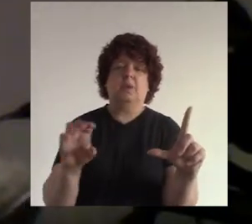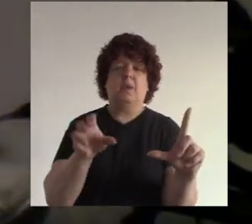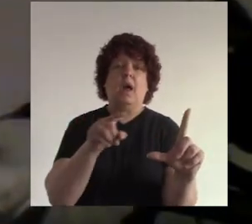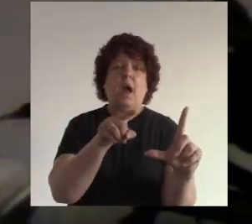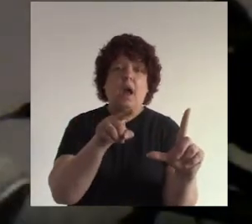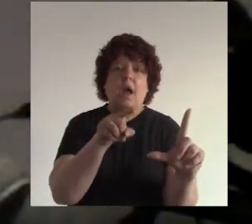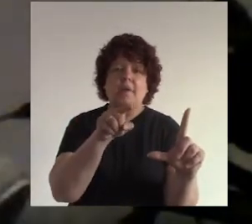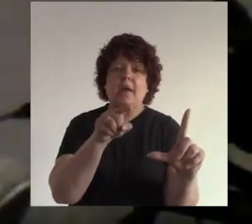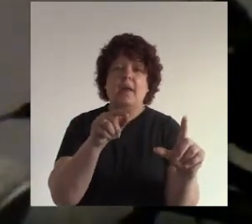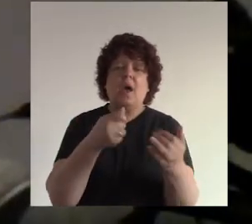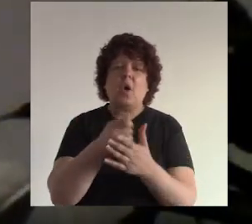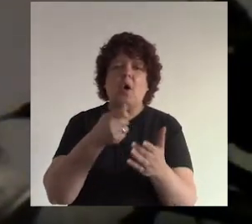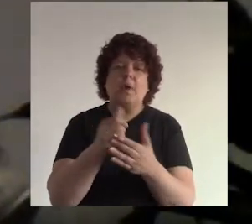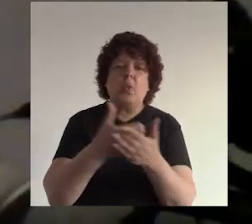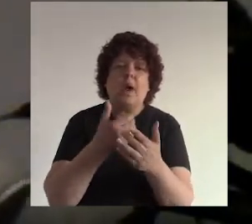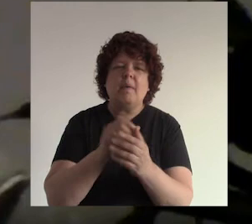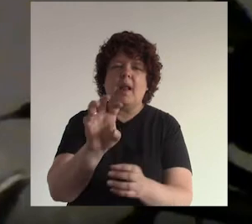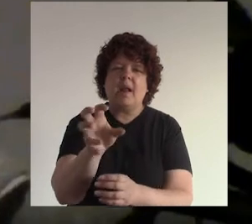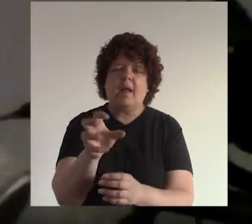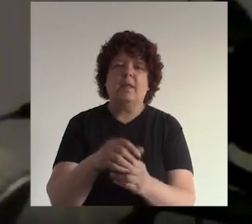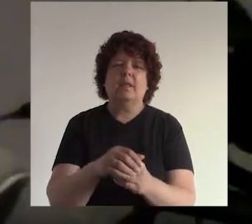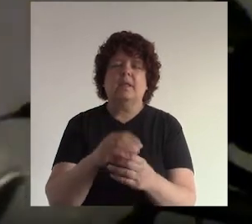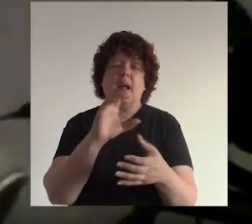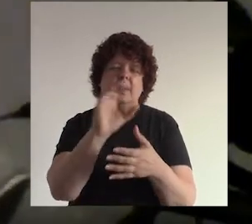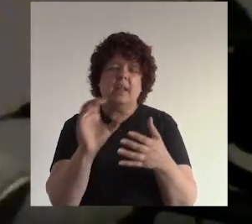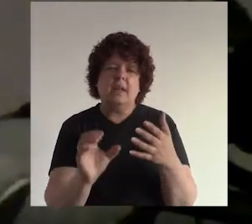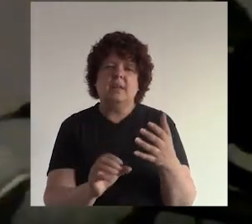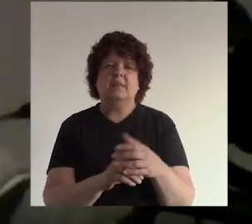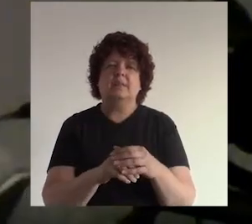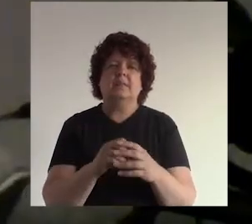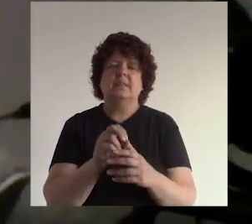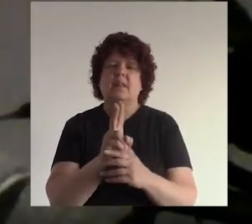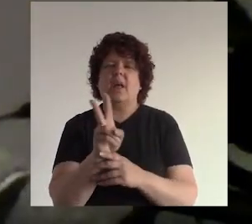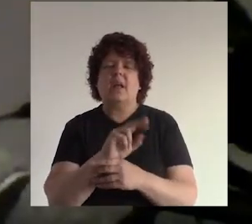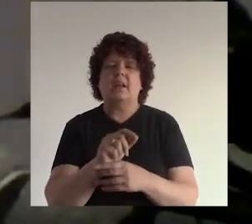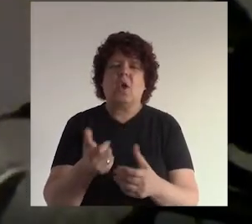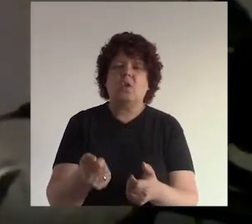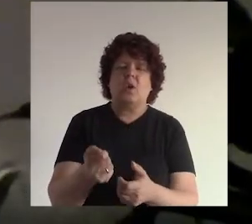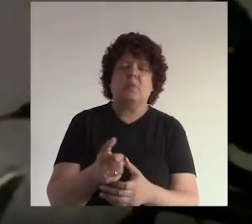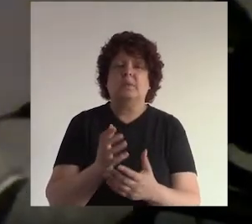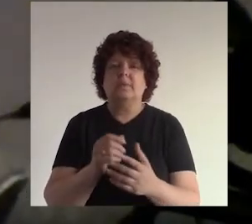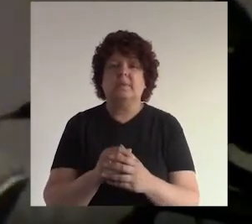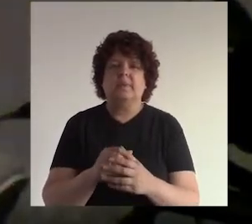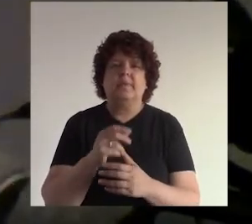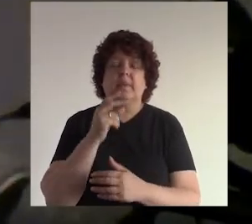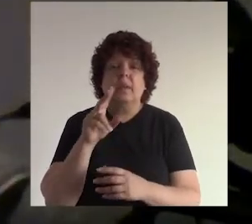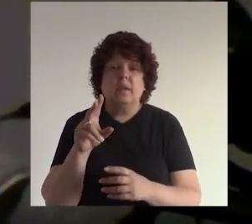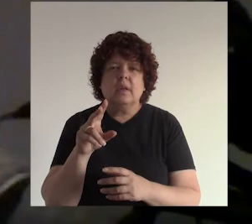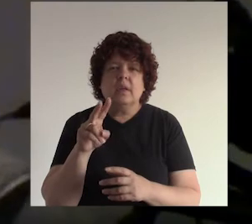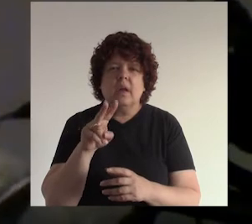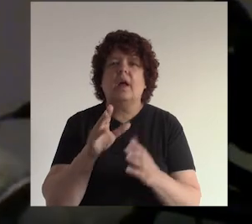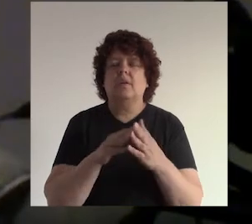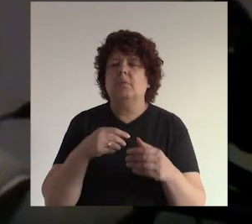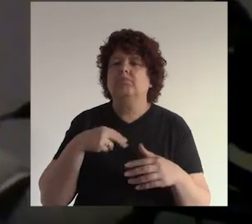comercial de la radio comprate la nueva radio que esto que otro con antena y control remoto entonces